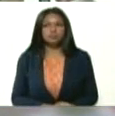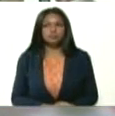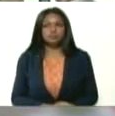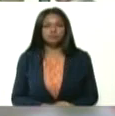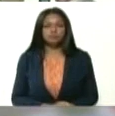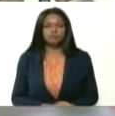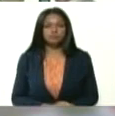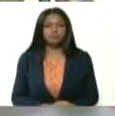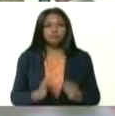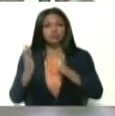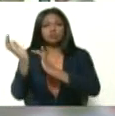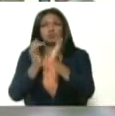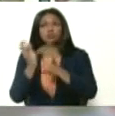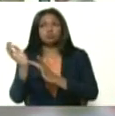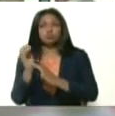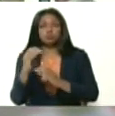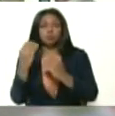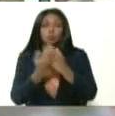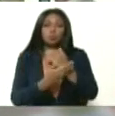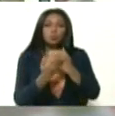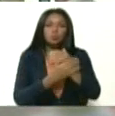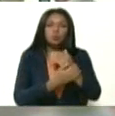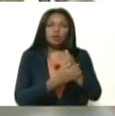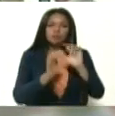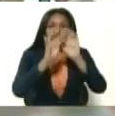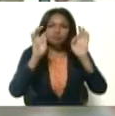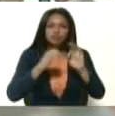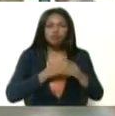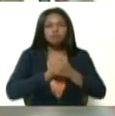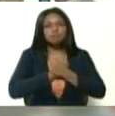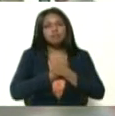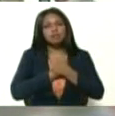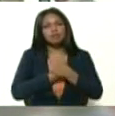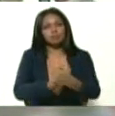Para Jesús, curar es su forma de amar.